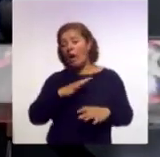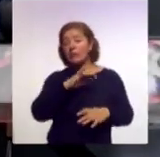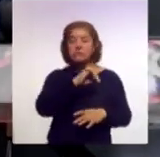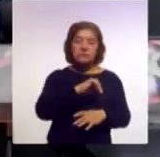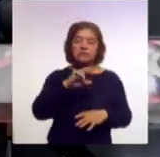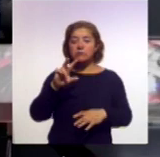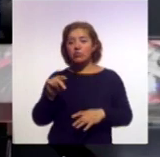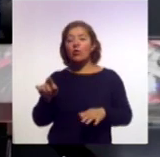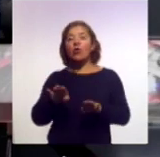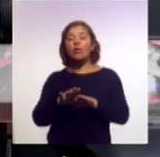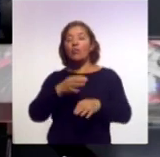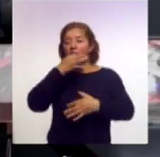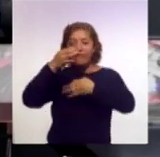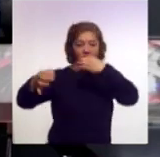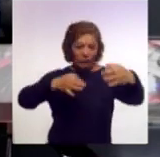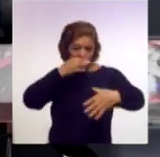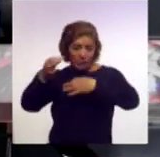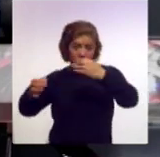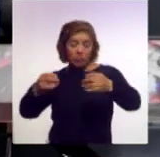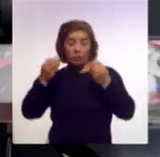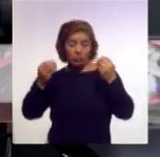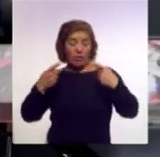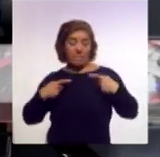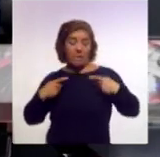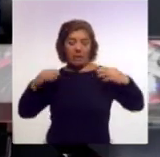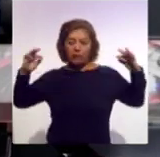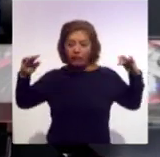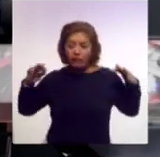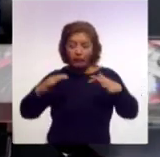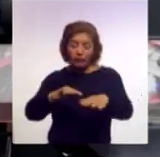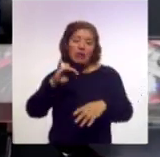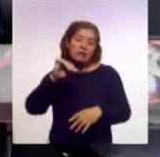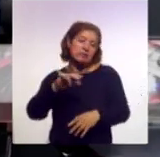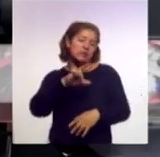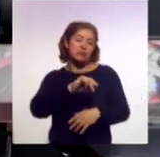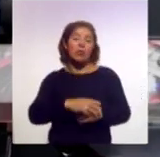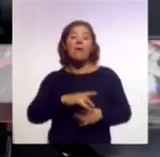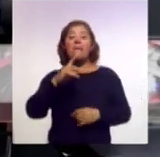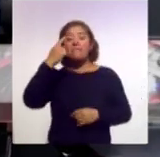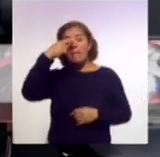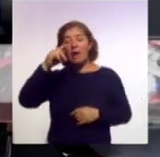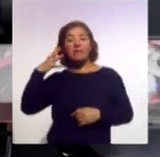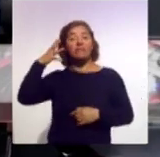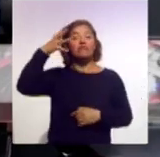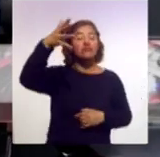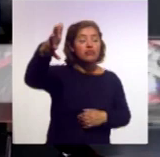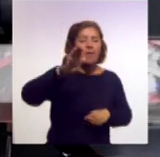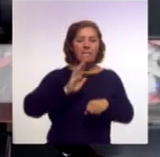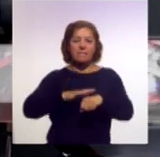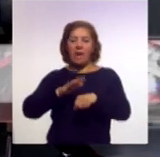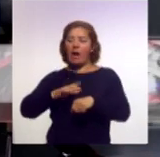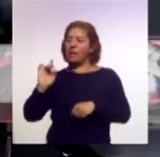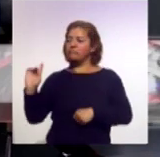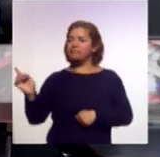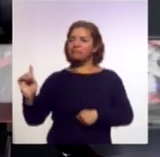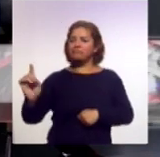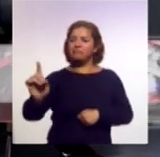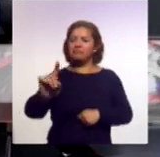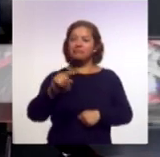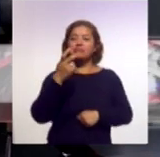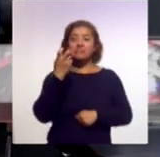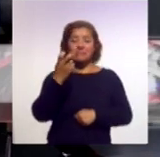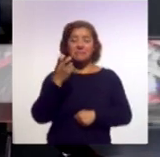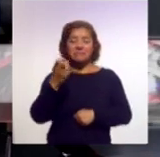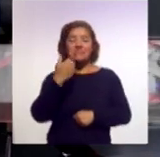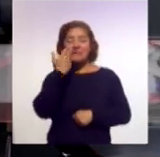aplicando, valoraremos en un futuro para poder realizar más recorridos nocturnos en donde el propósito es cambiar la